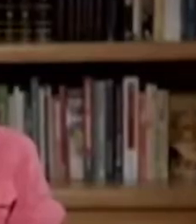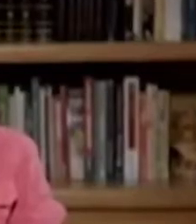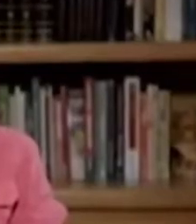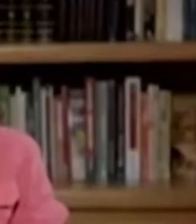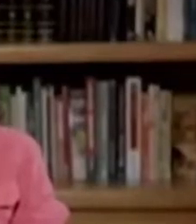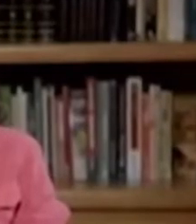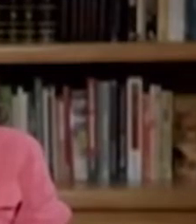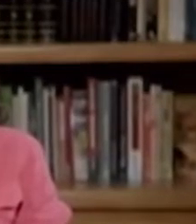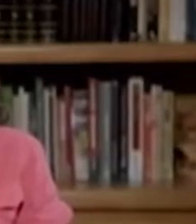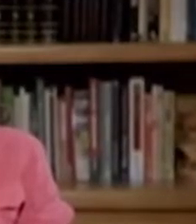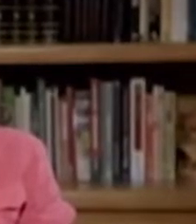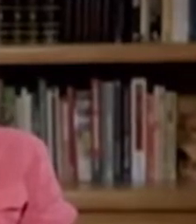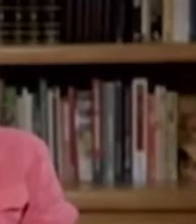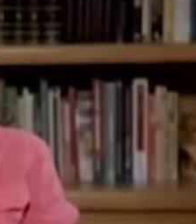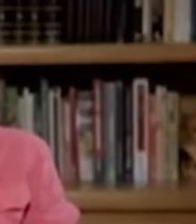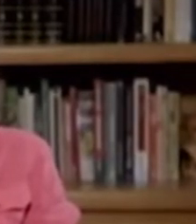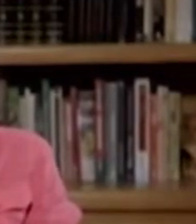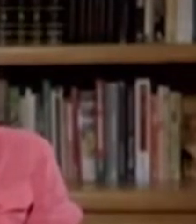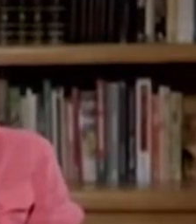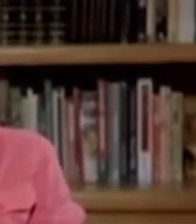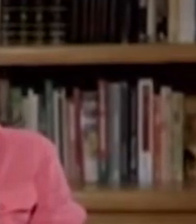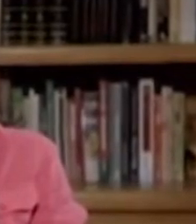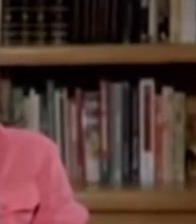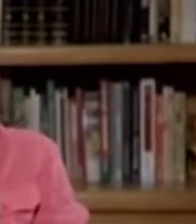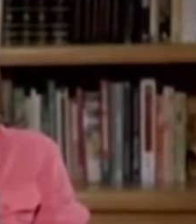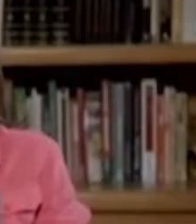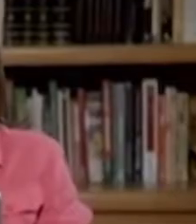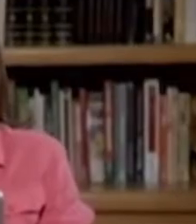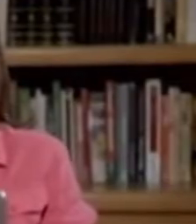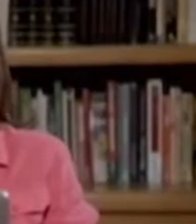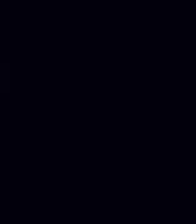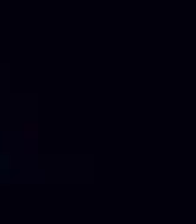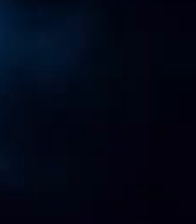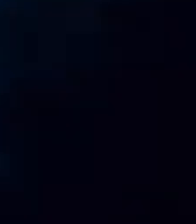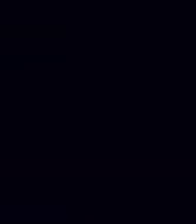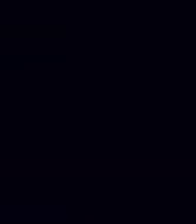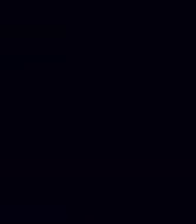Esta y más historias de vida en Fuerza Latina.